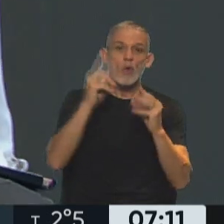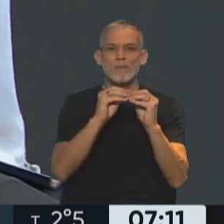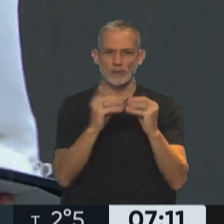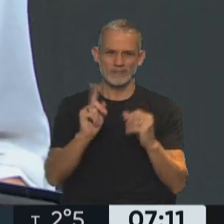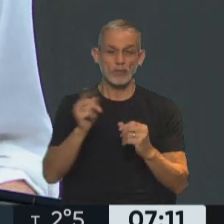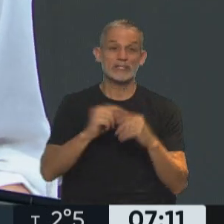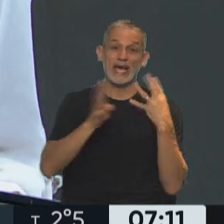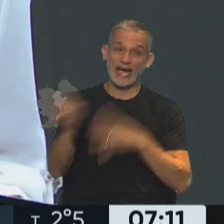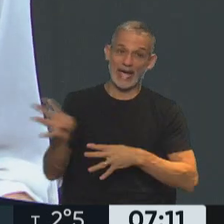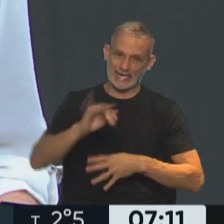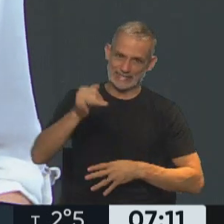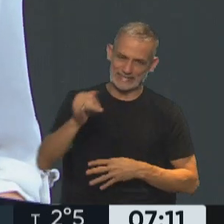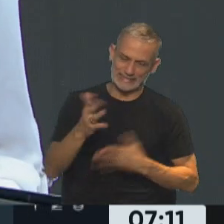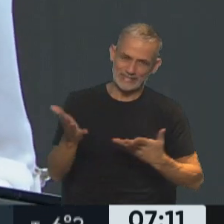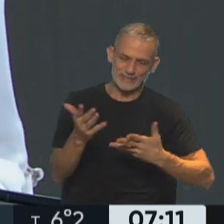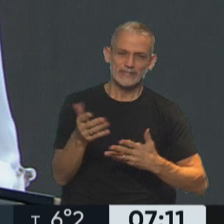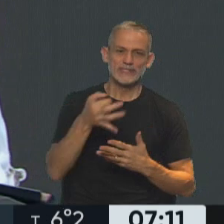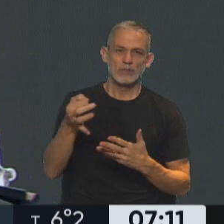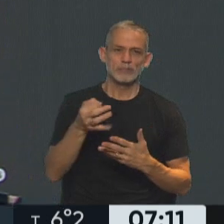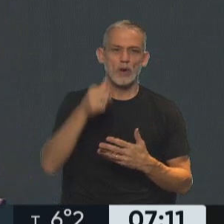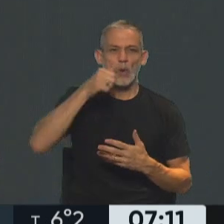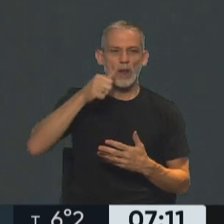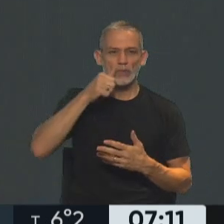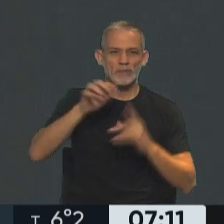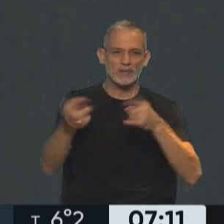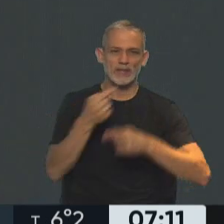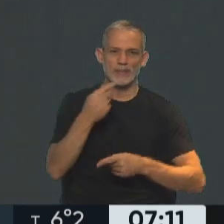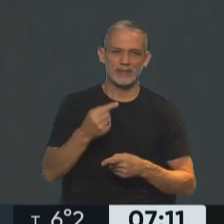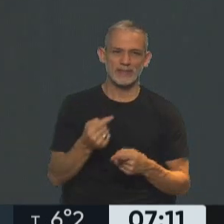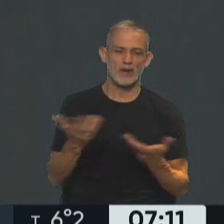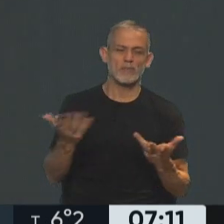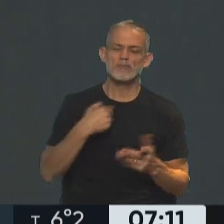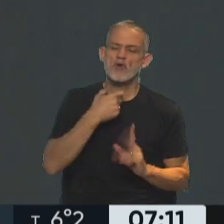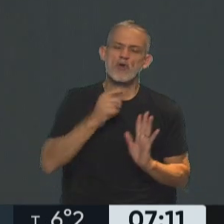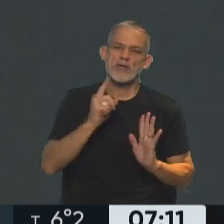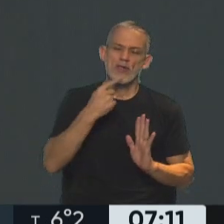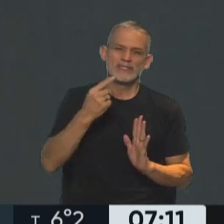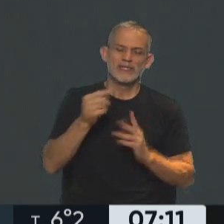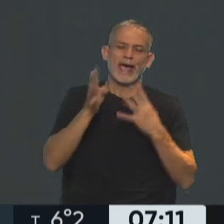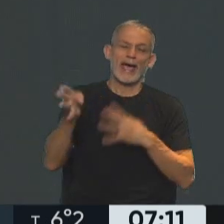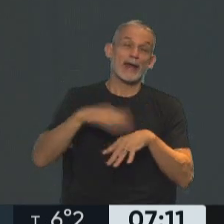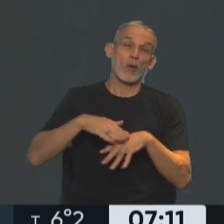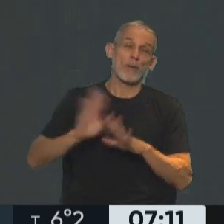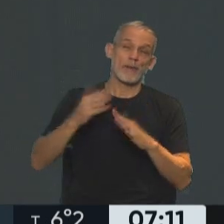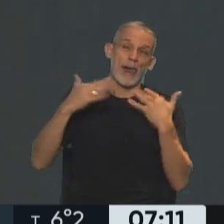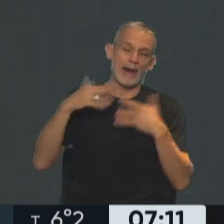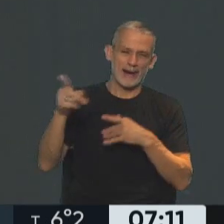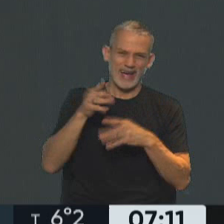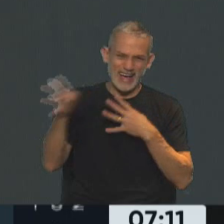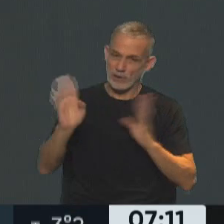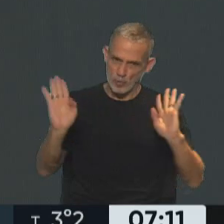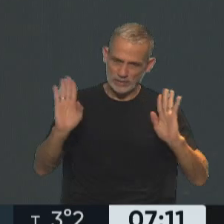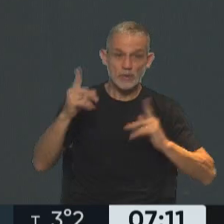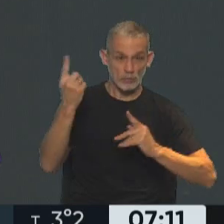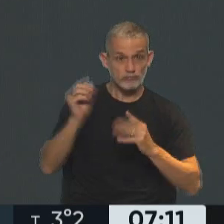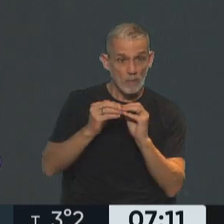mencionaste la guerra, también lo mencionó eso Julián Domínguez. Si bien dijo, no quiero decir la guerra como para justificar todo, pero es una